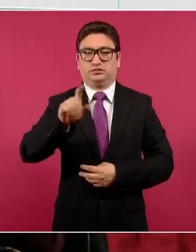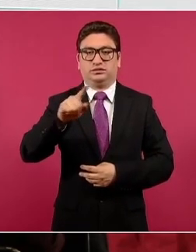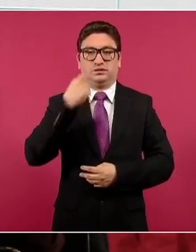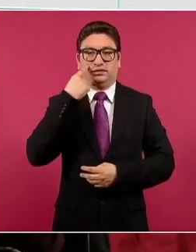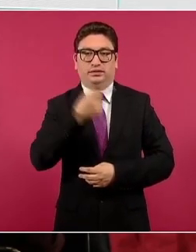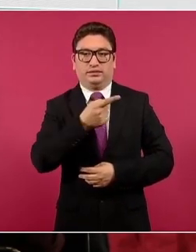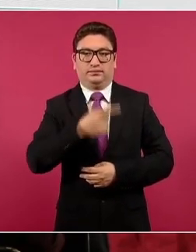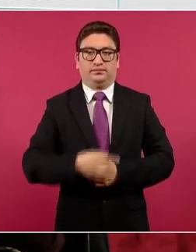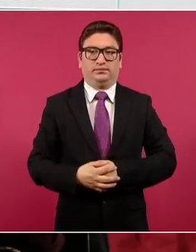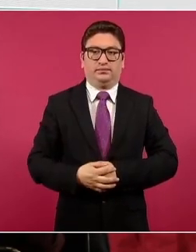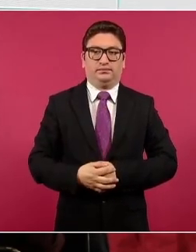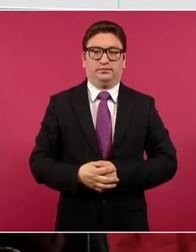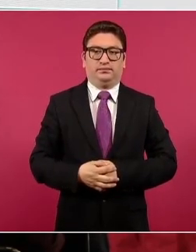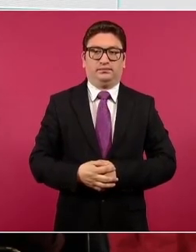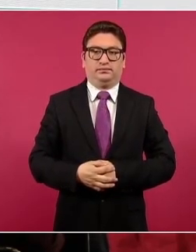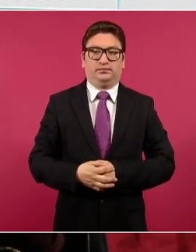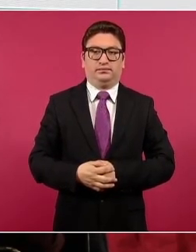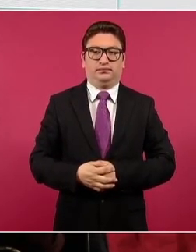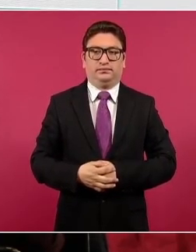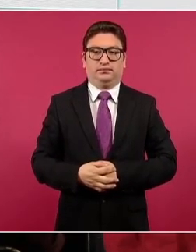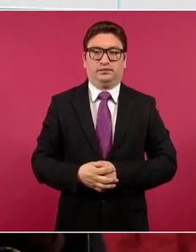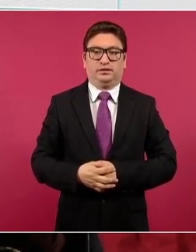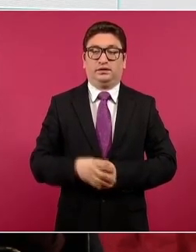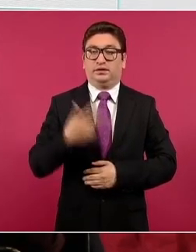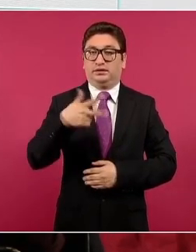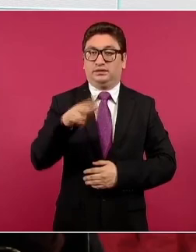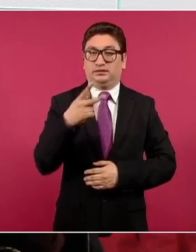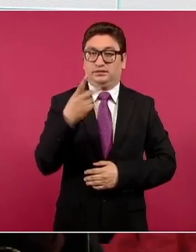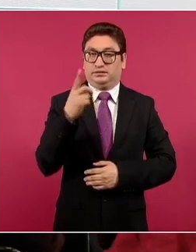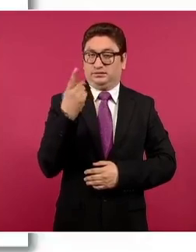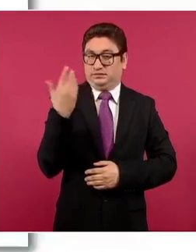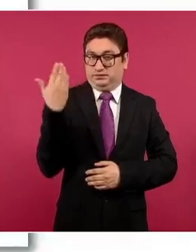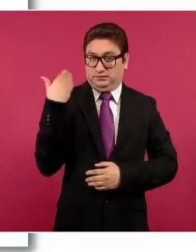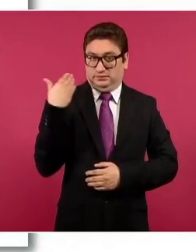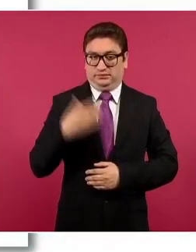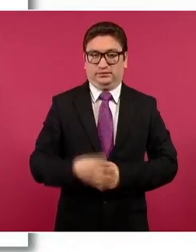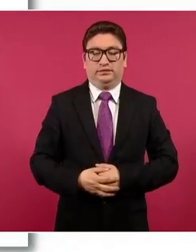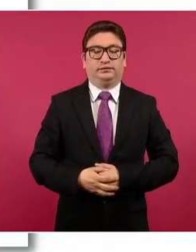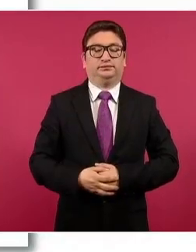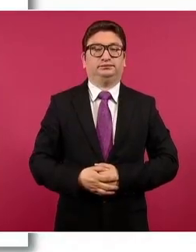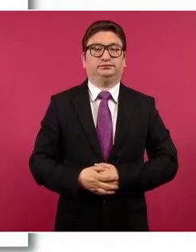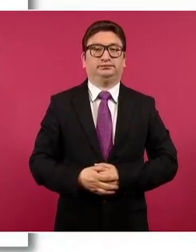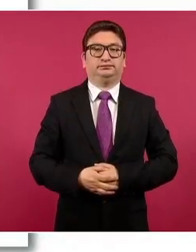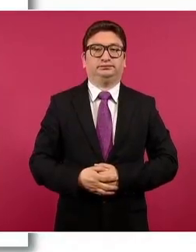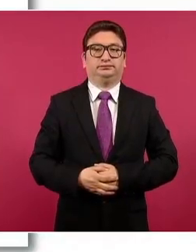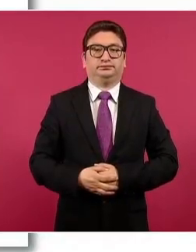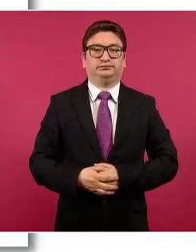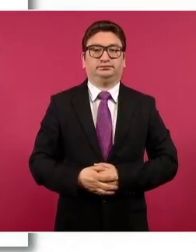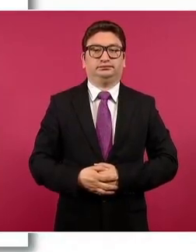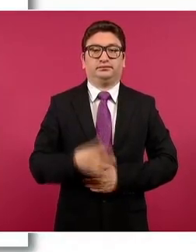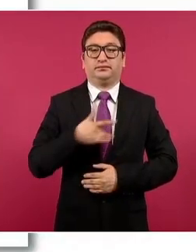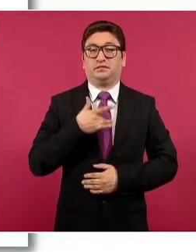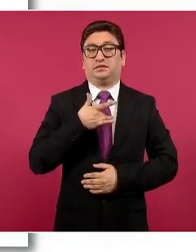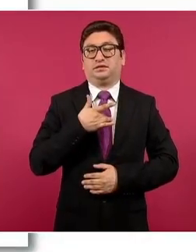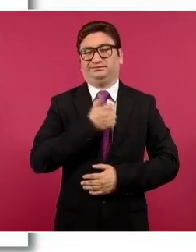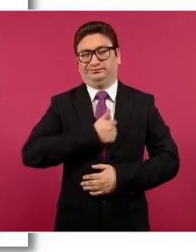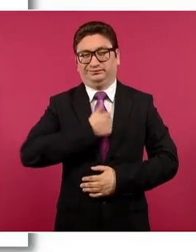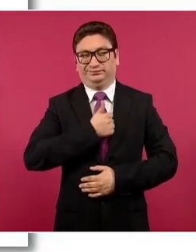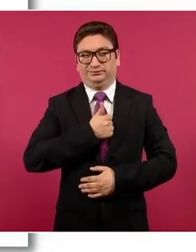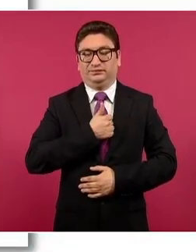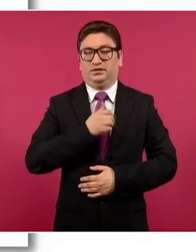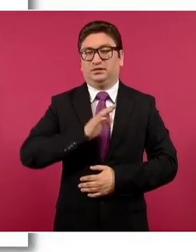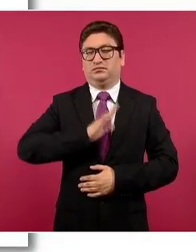¿Me pasa en la siguiente? El 13 de diciembre pasado, lamentablemente, murió